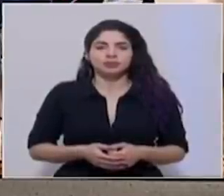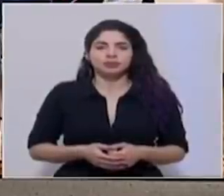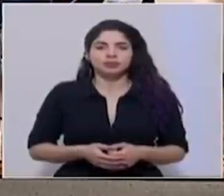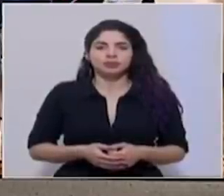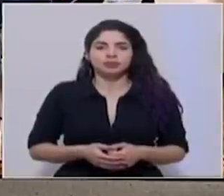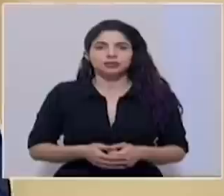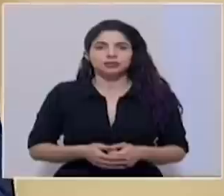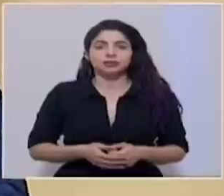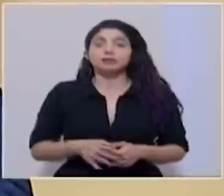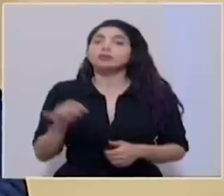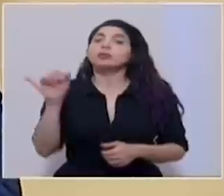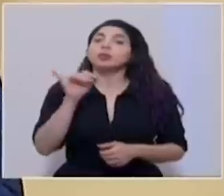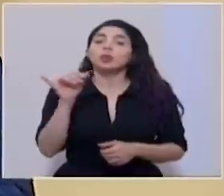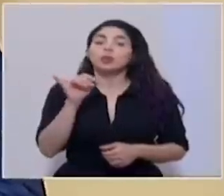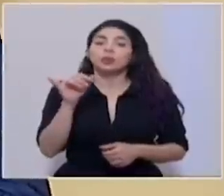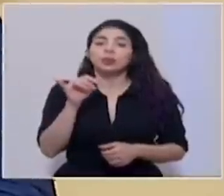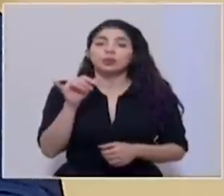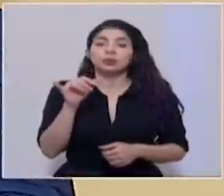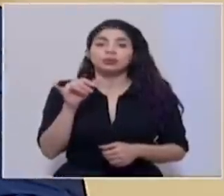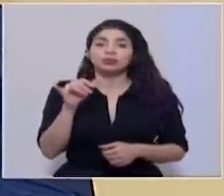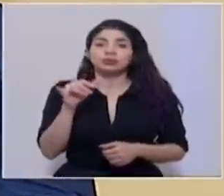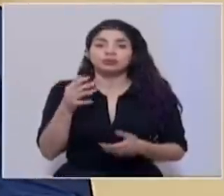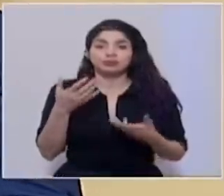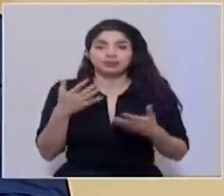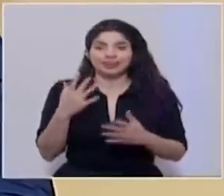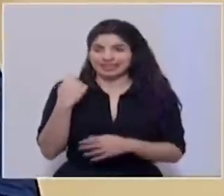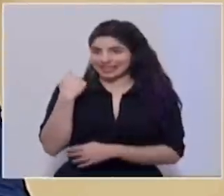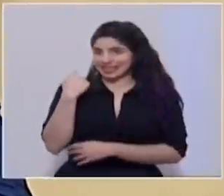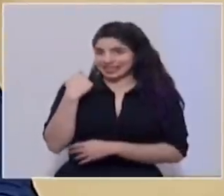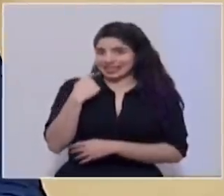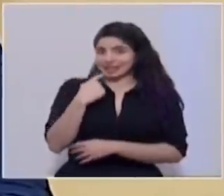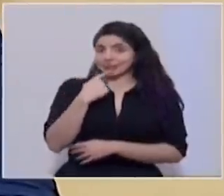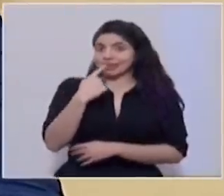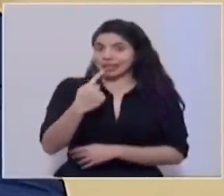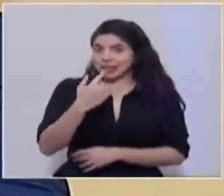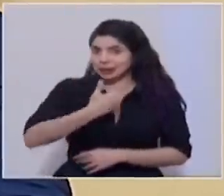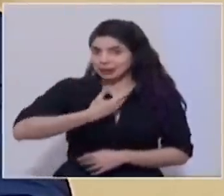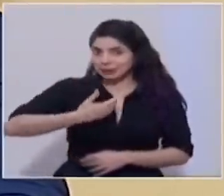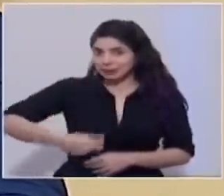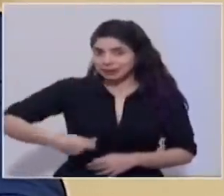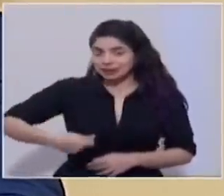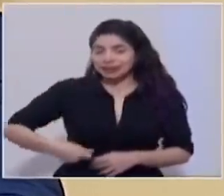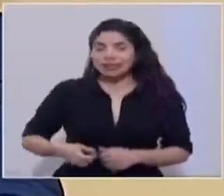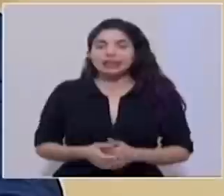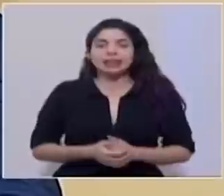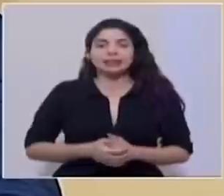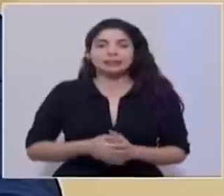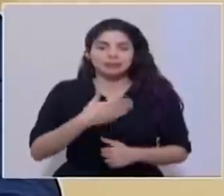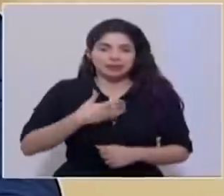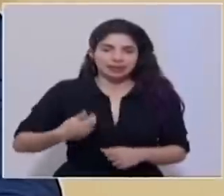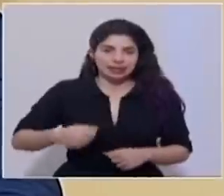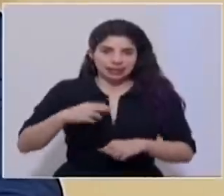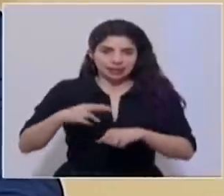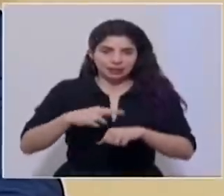Como bien lo acaba de indicar el señor presidente de la República,